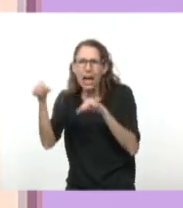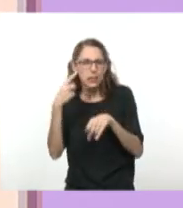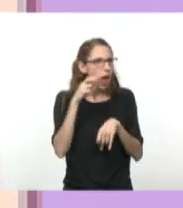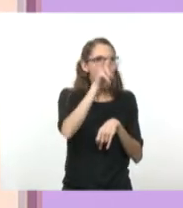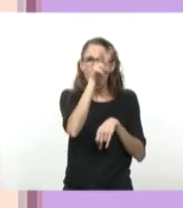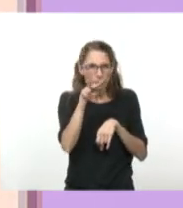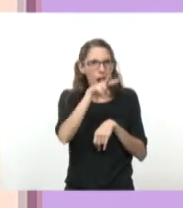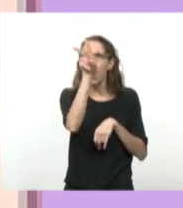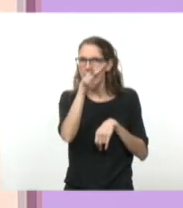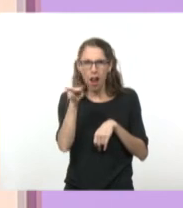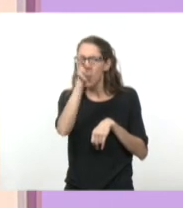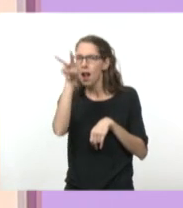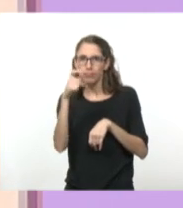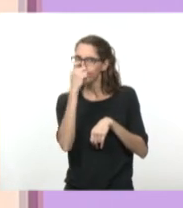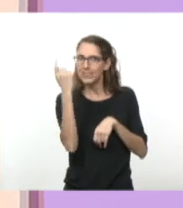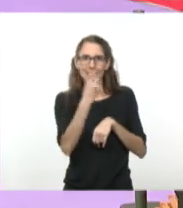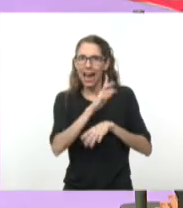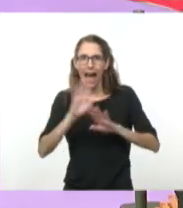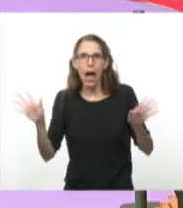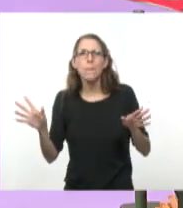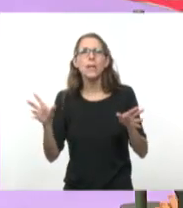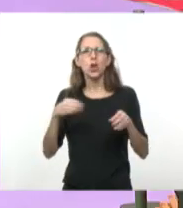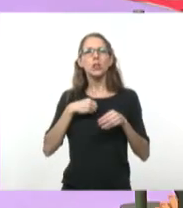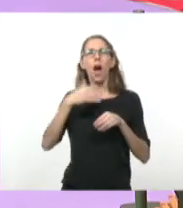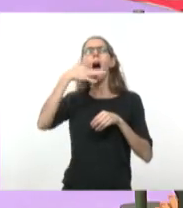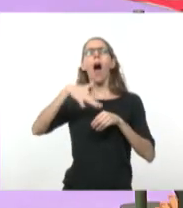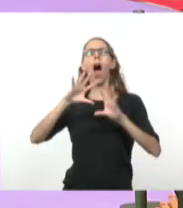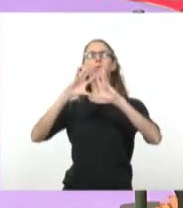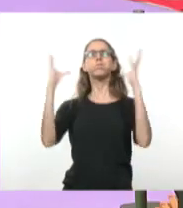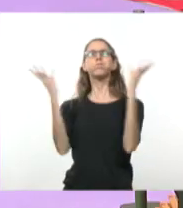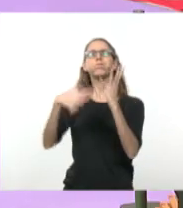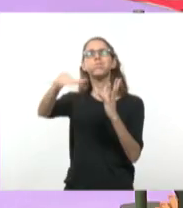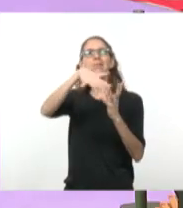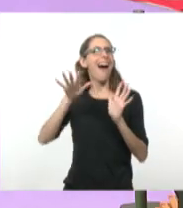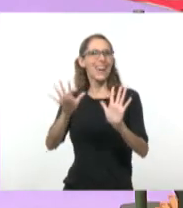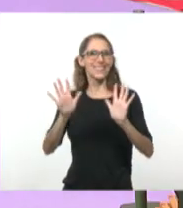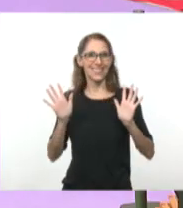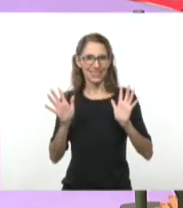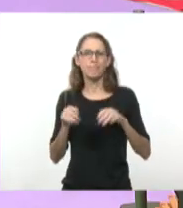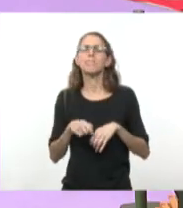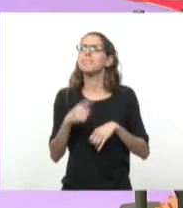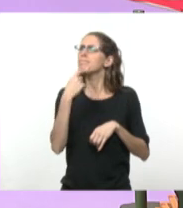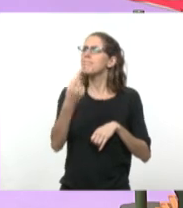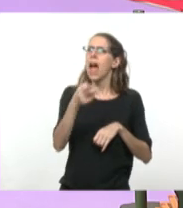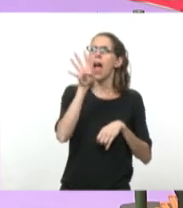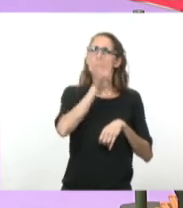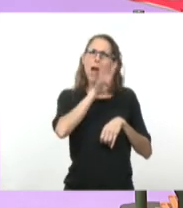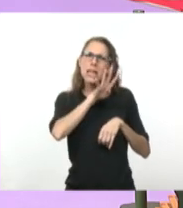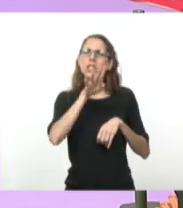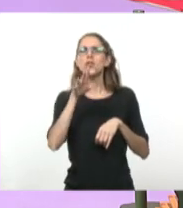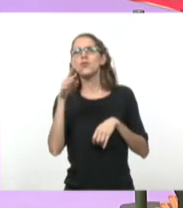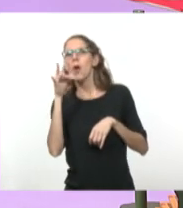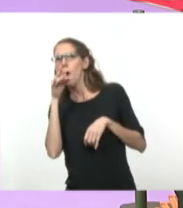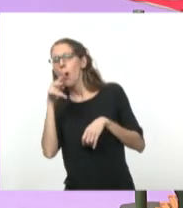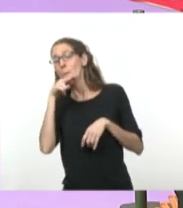Y eso da como una sensación de clima, ¿no? De espacio. De clima total. El amarillo y el verde ahí juegan como el blanco y el